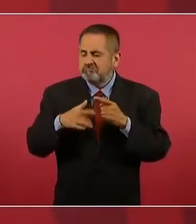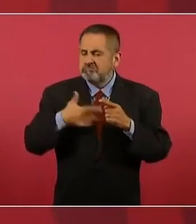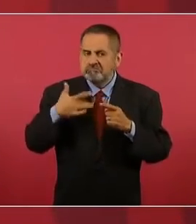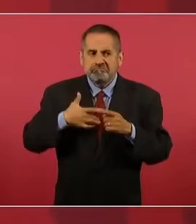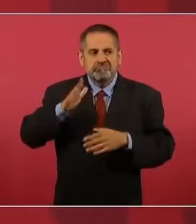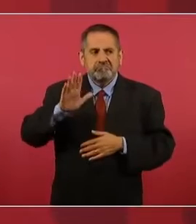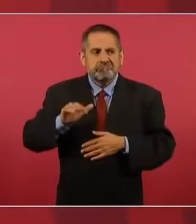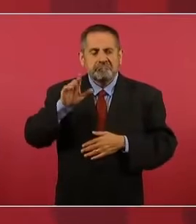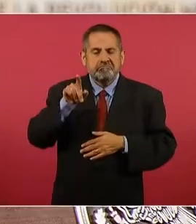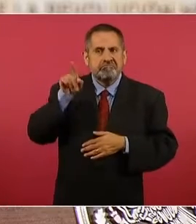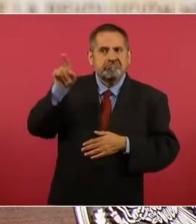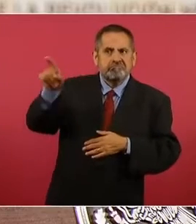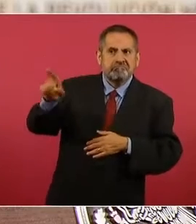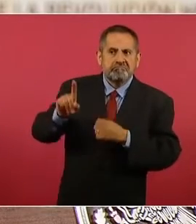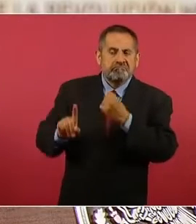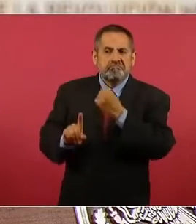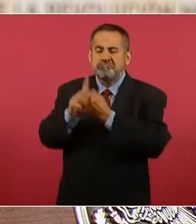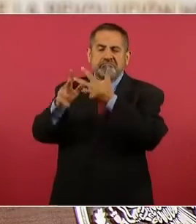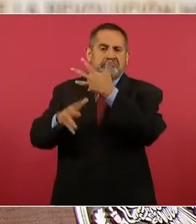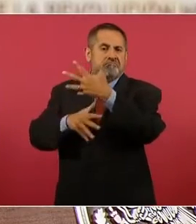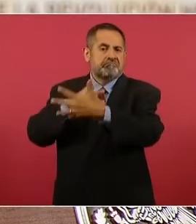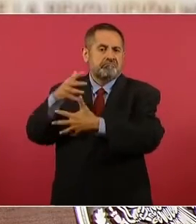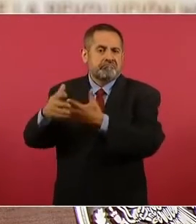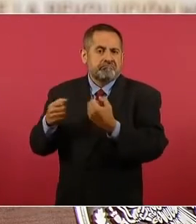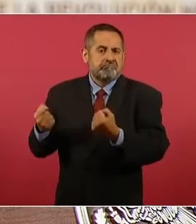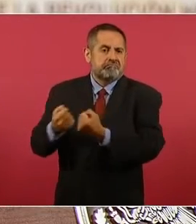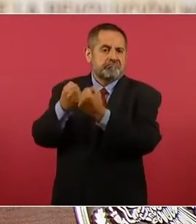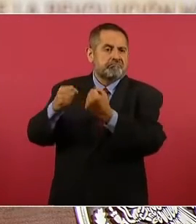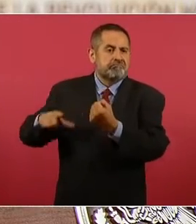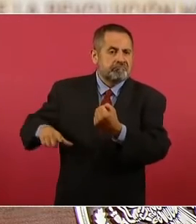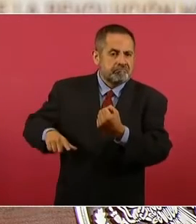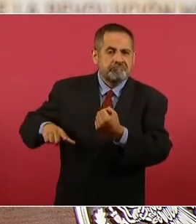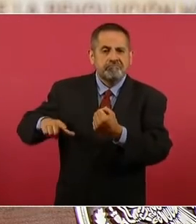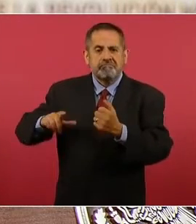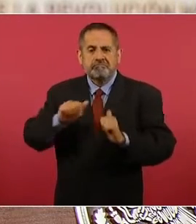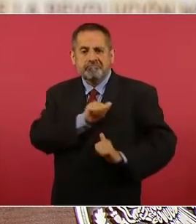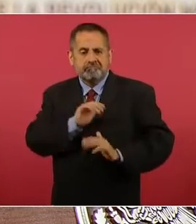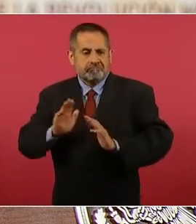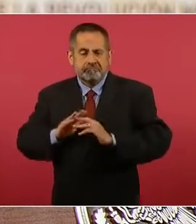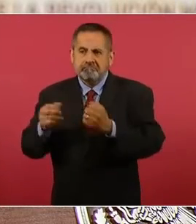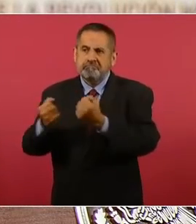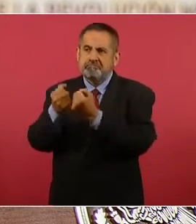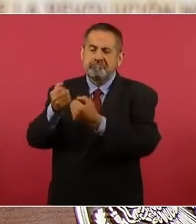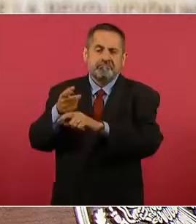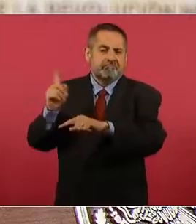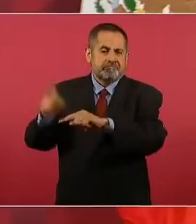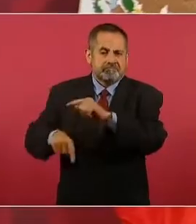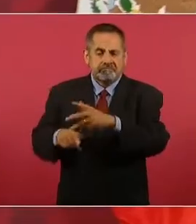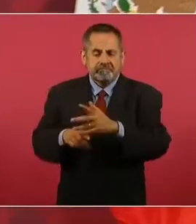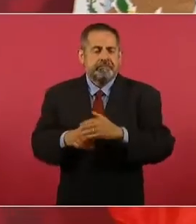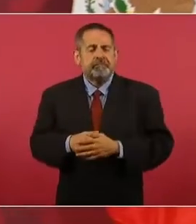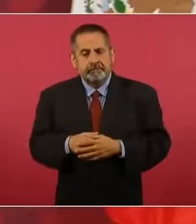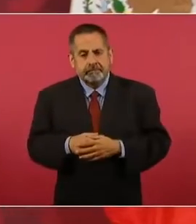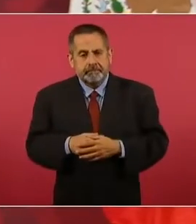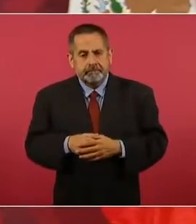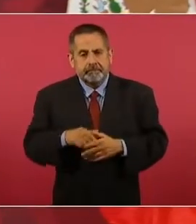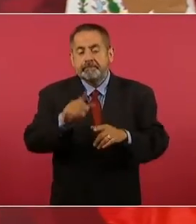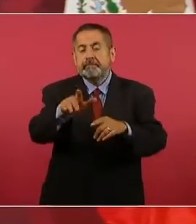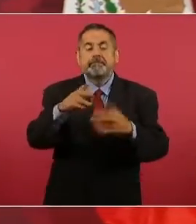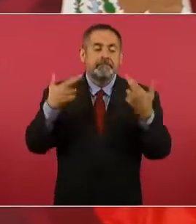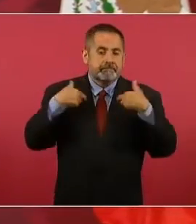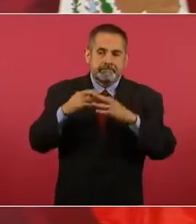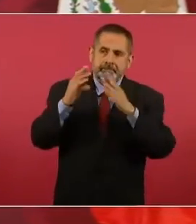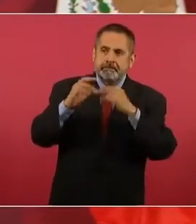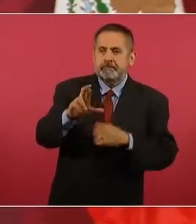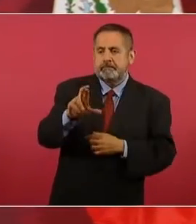y Raúl Olmedo, el